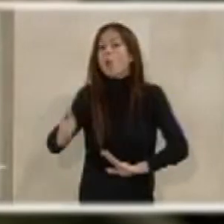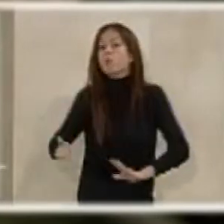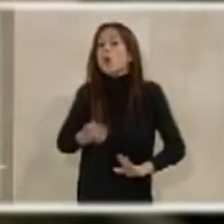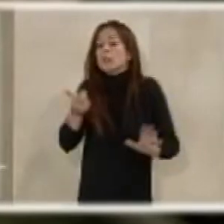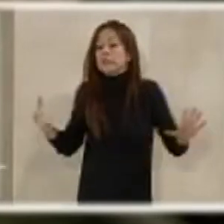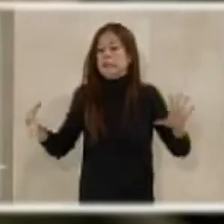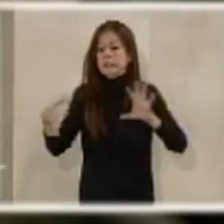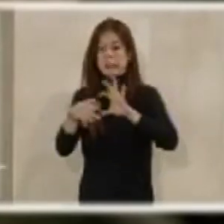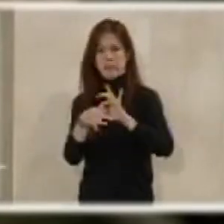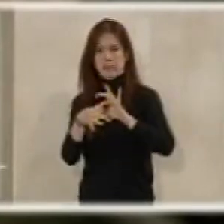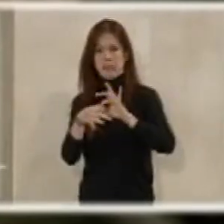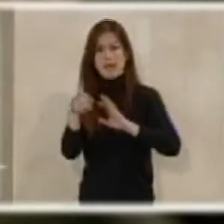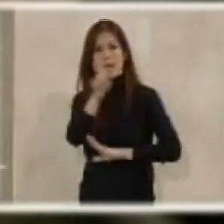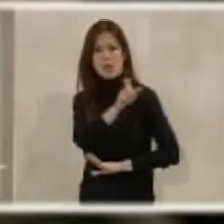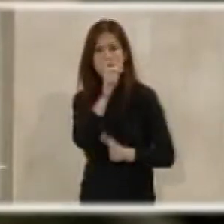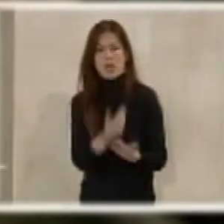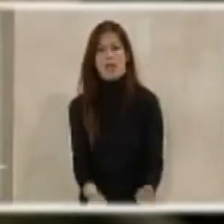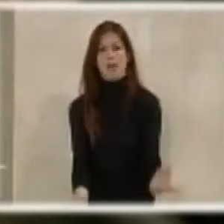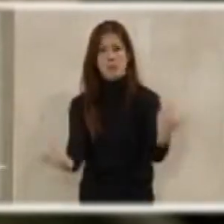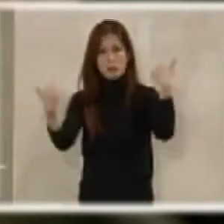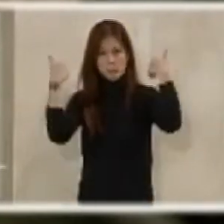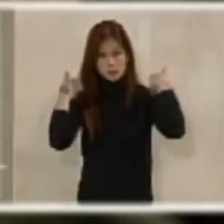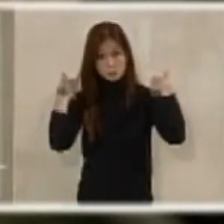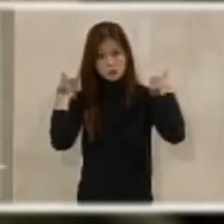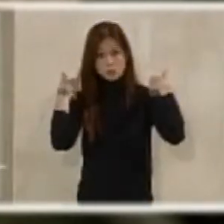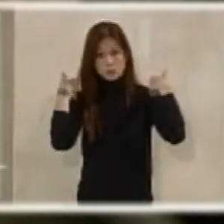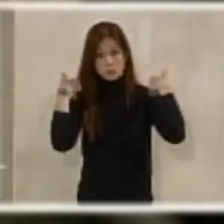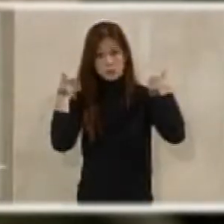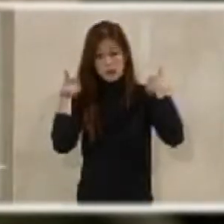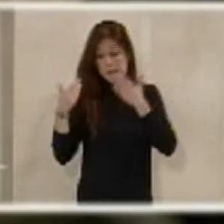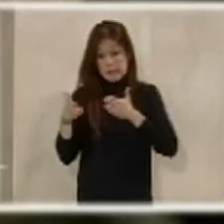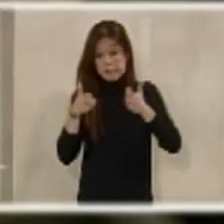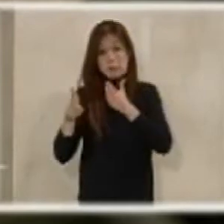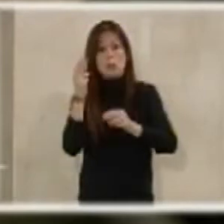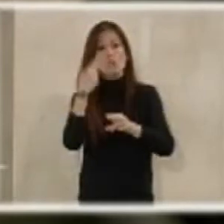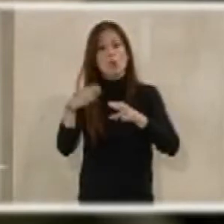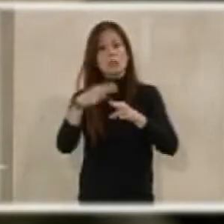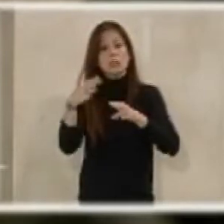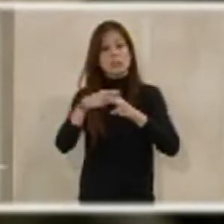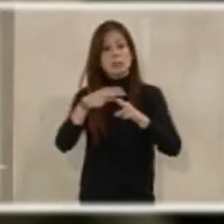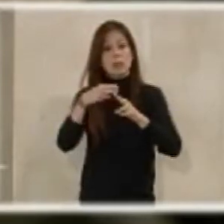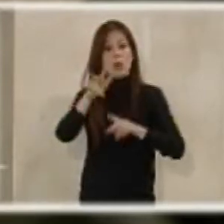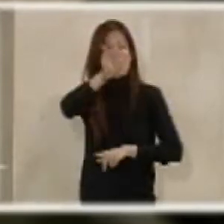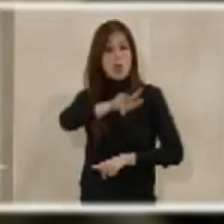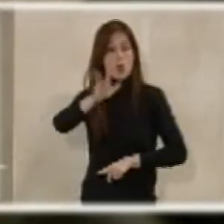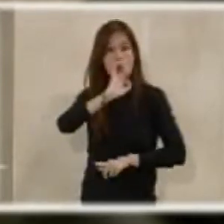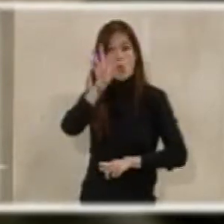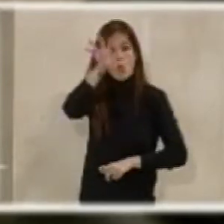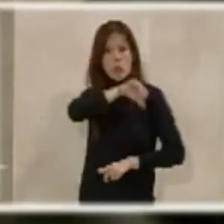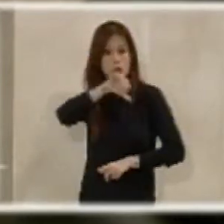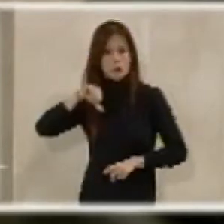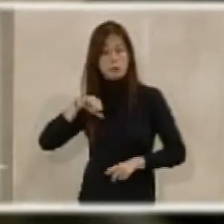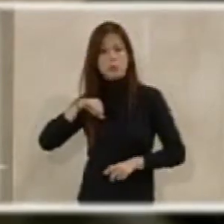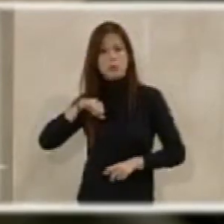de los que estamos llevando a cabo la dirección política a nivel nacional, autonómico y